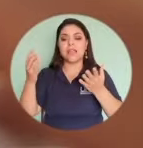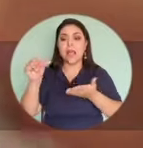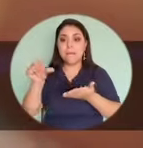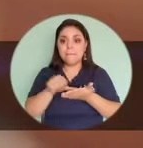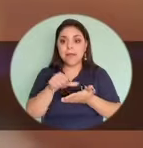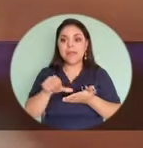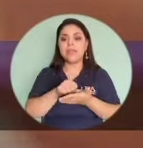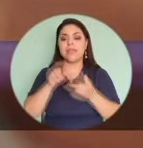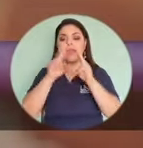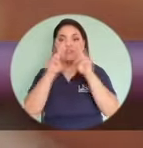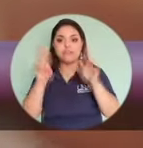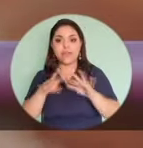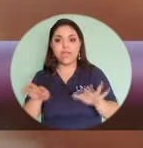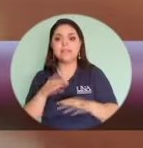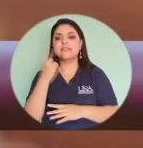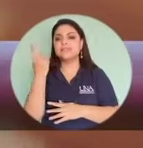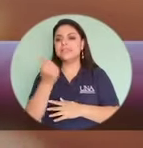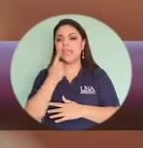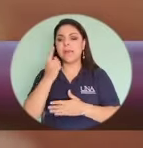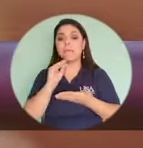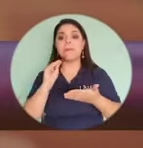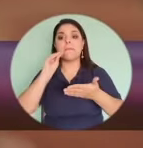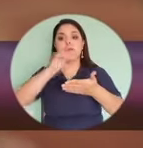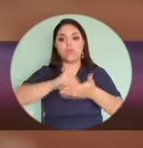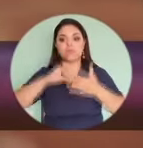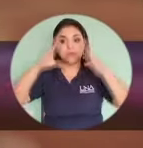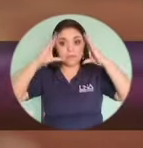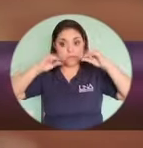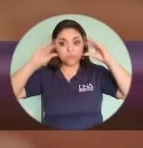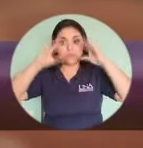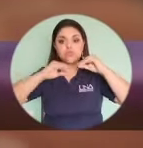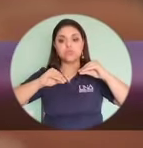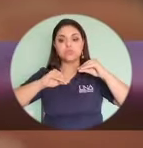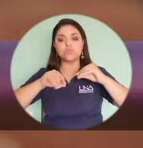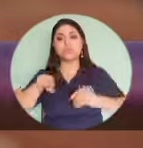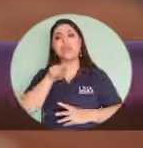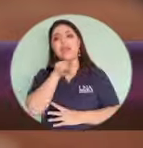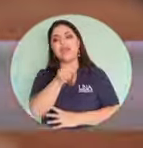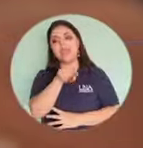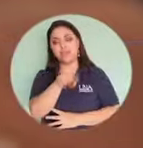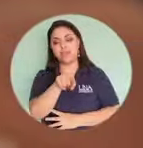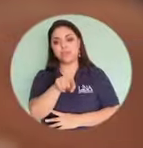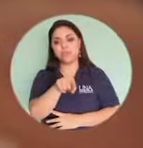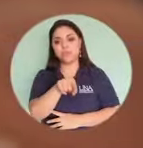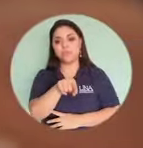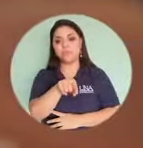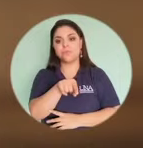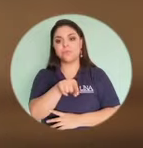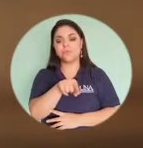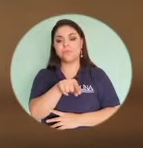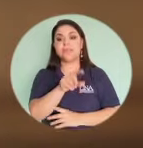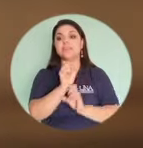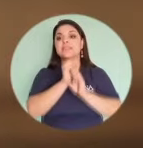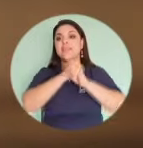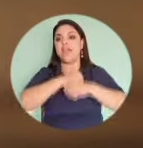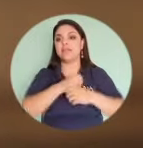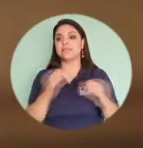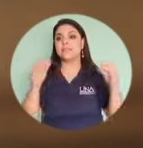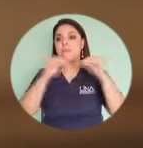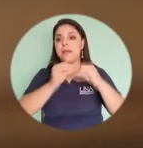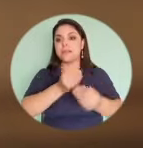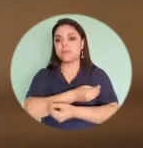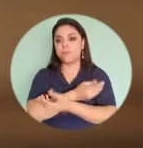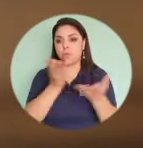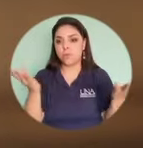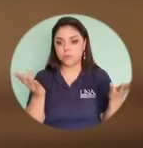páginas, de redes, estamos poniendo nuestros datos, esa información que se vuelve pública.